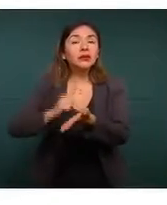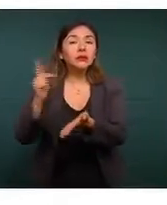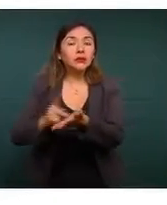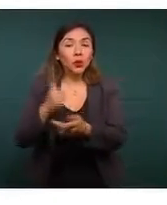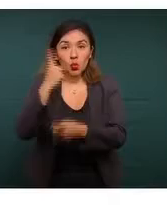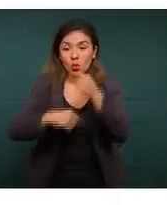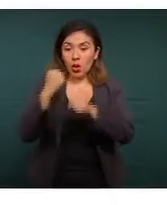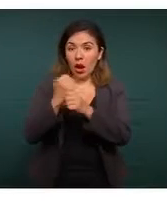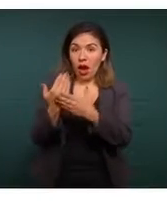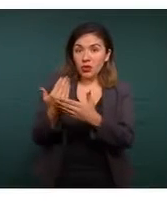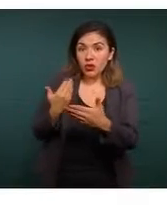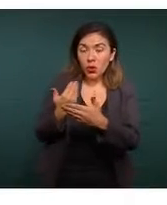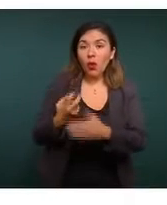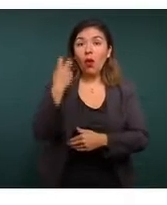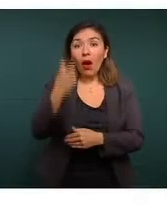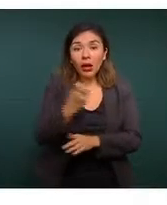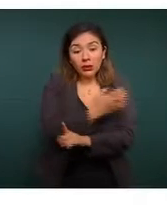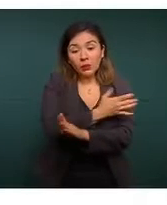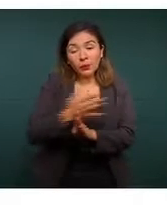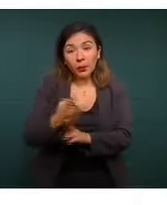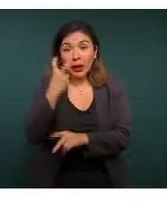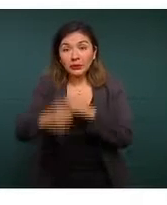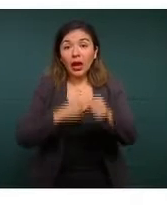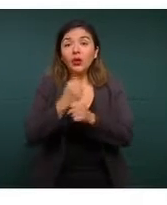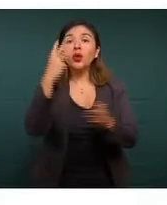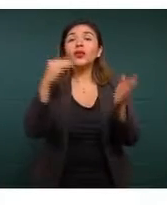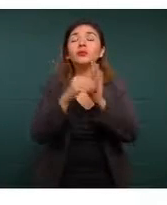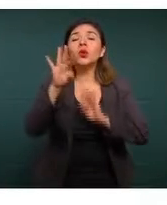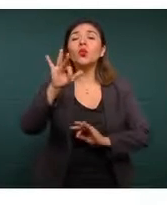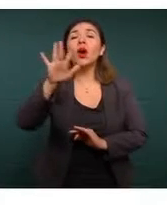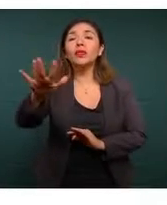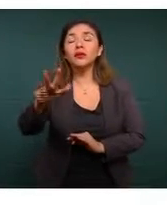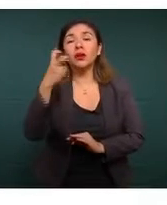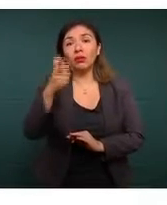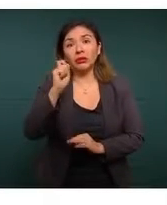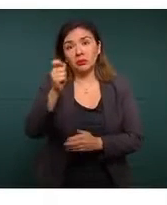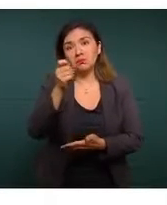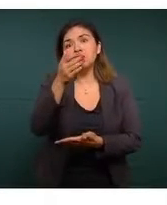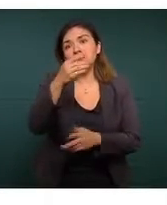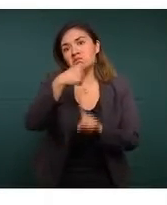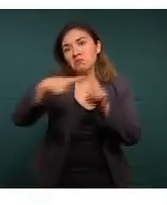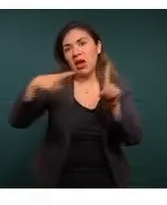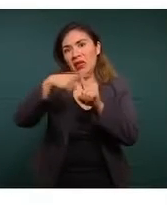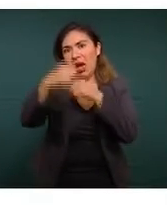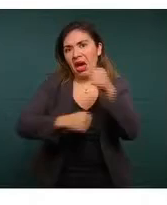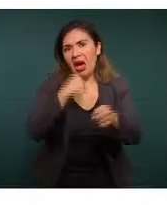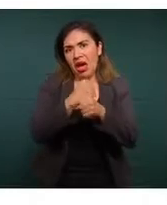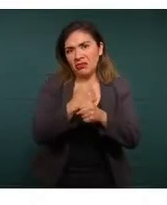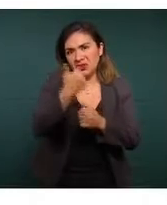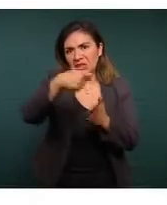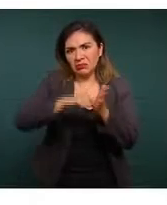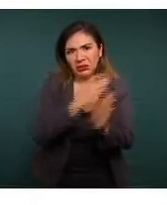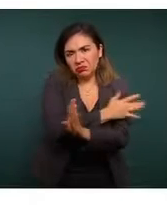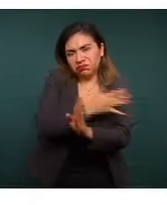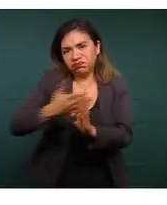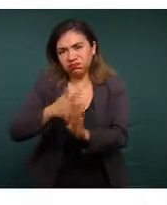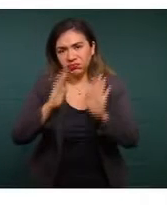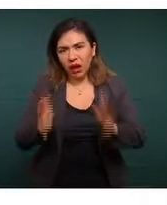el año pasado y lo que va del año 3.045, considerando que vamos a la mitad del año.